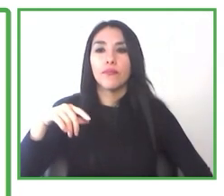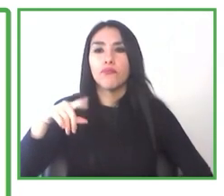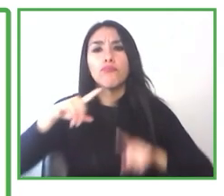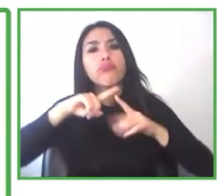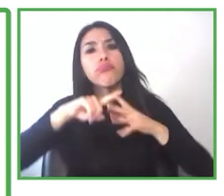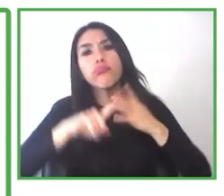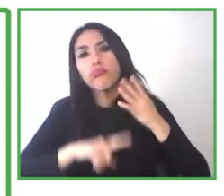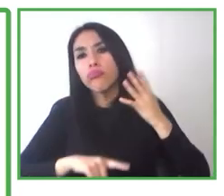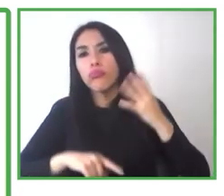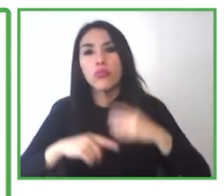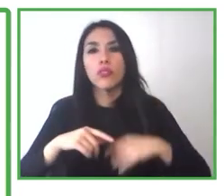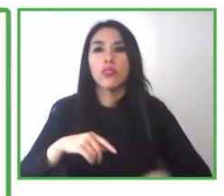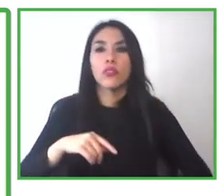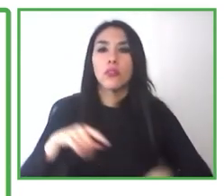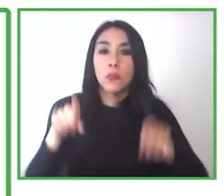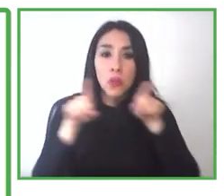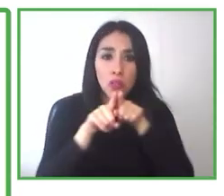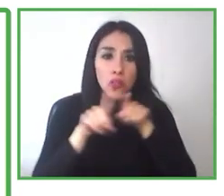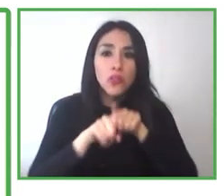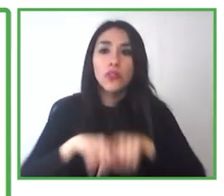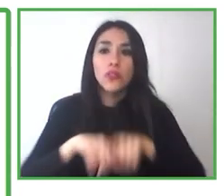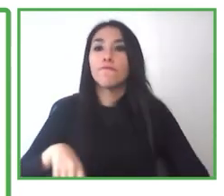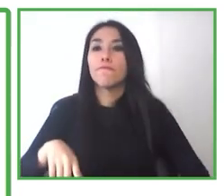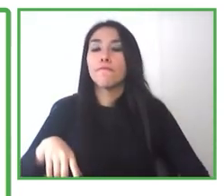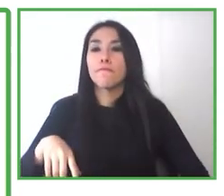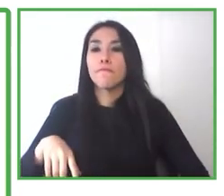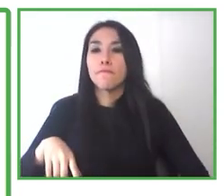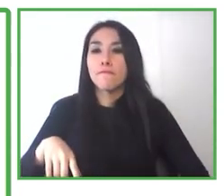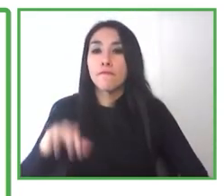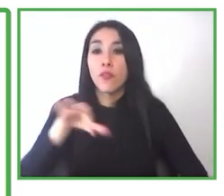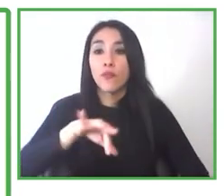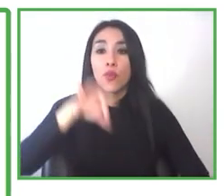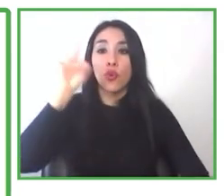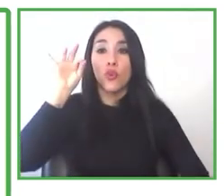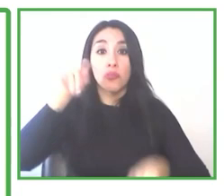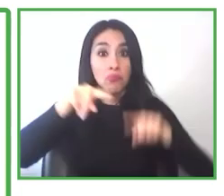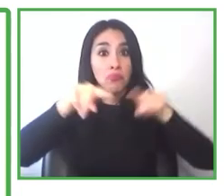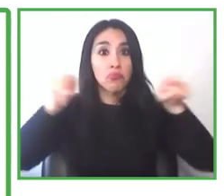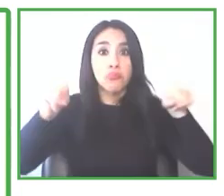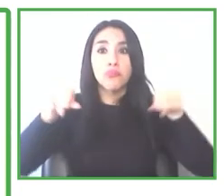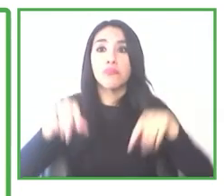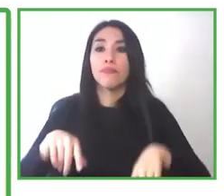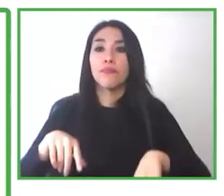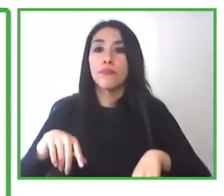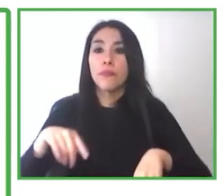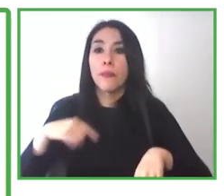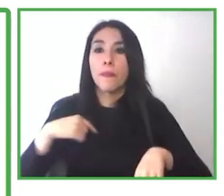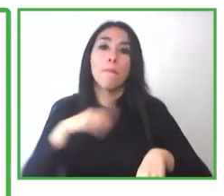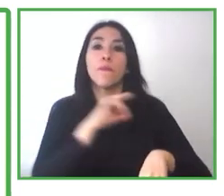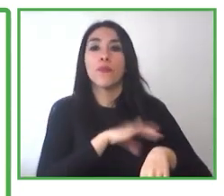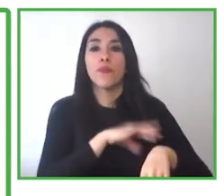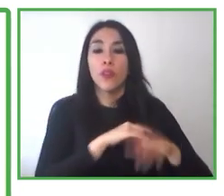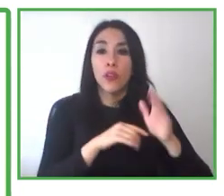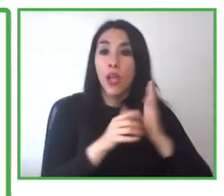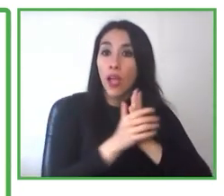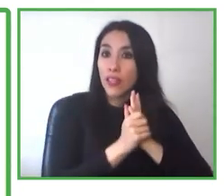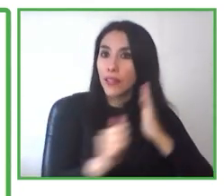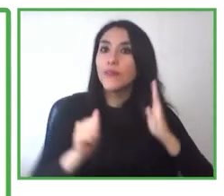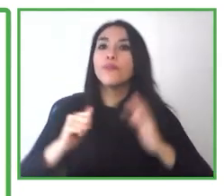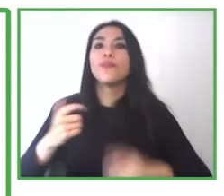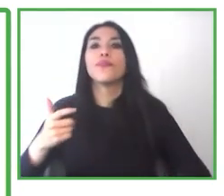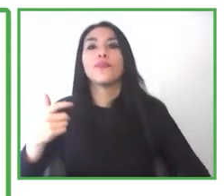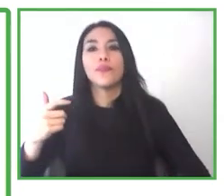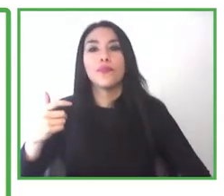Valora, a reconocer ese certificado, porque da lo mismo la discapacidad que presente la persona. Nosotros apostamos por una